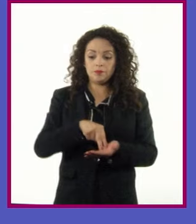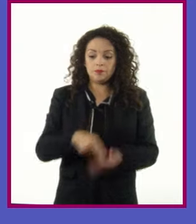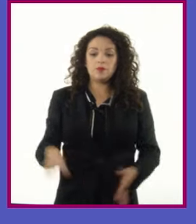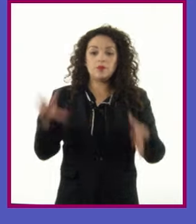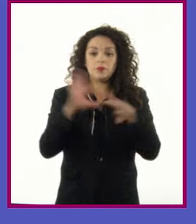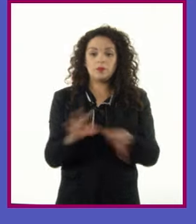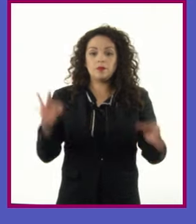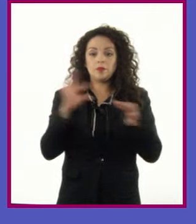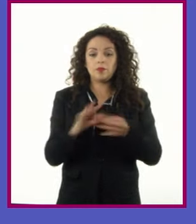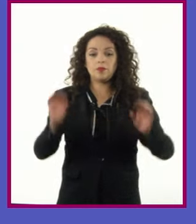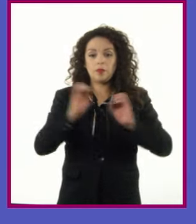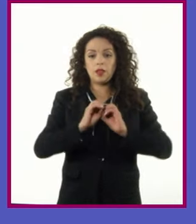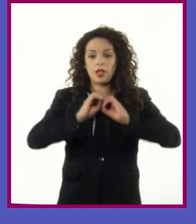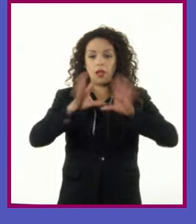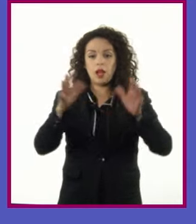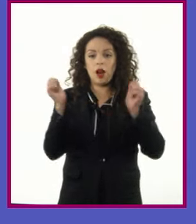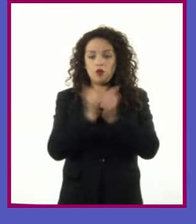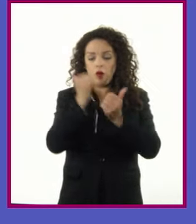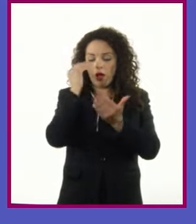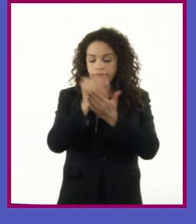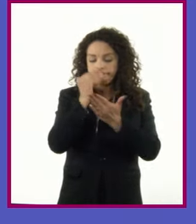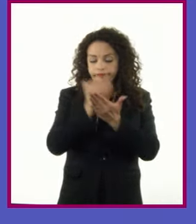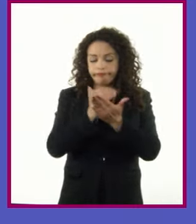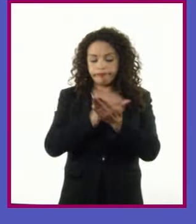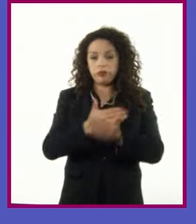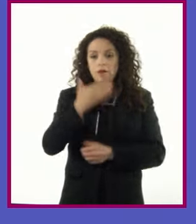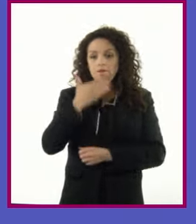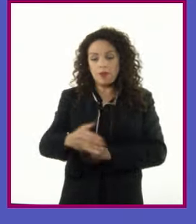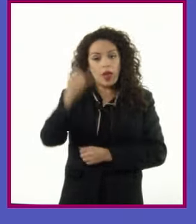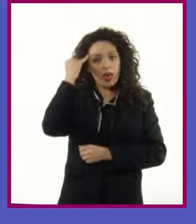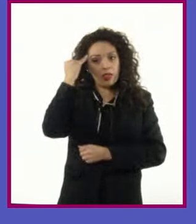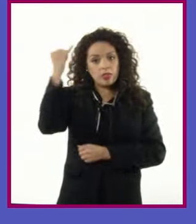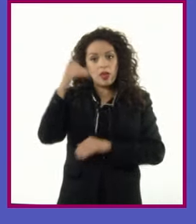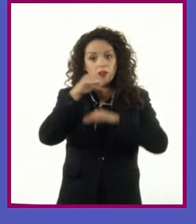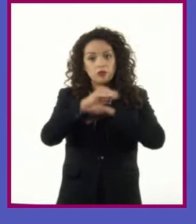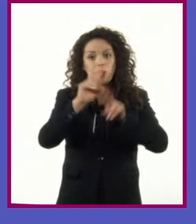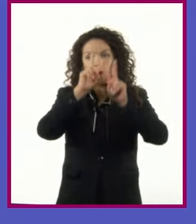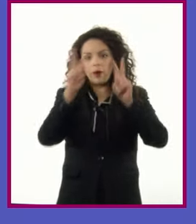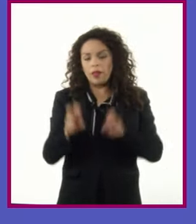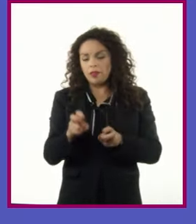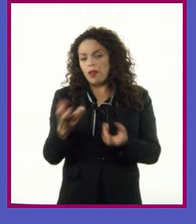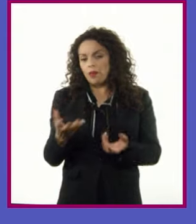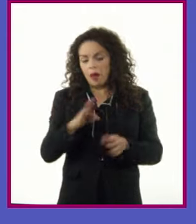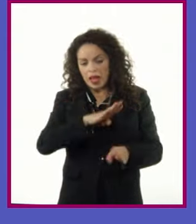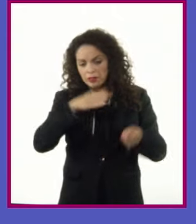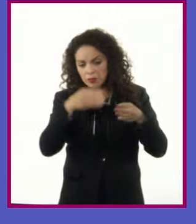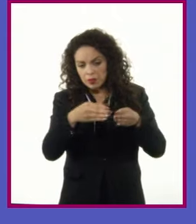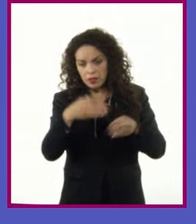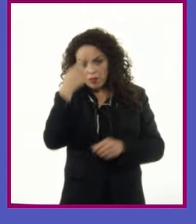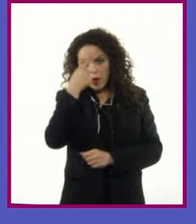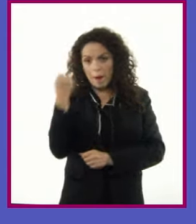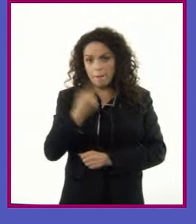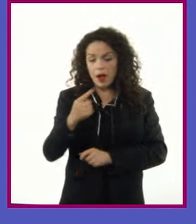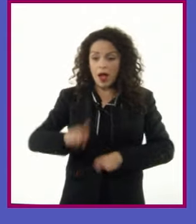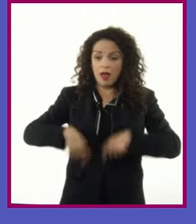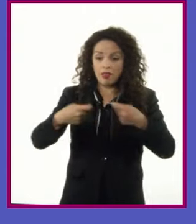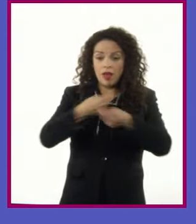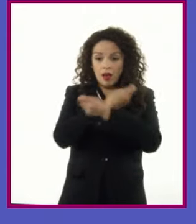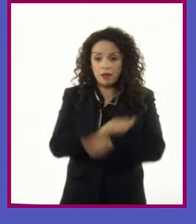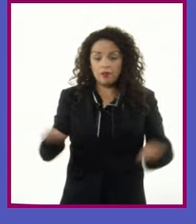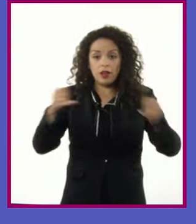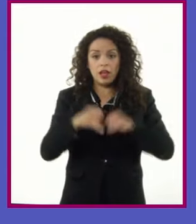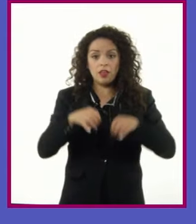exposición clara y estructurada de ideas acerca de un tema determinado Con la finalidad de informar y